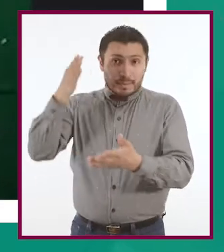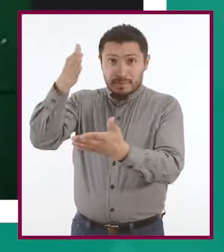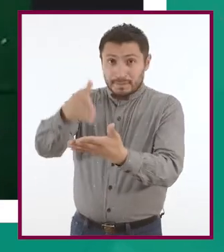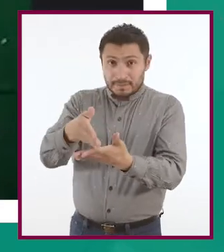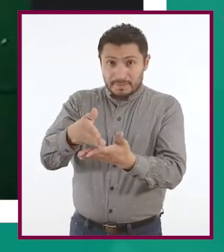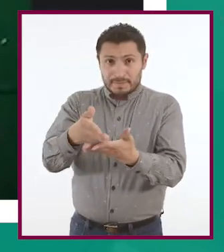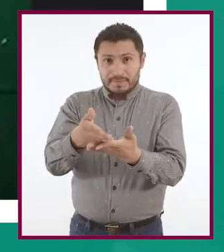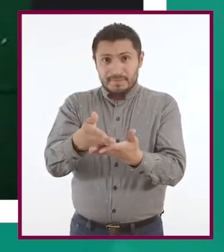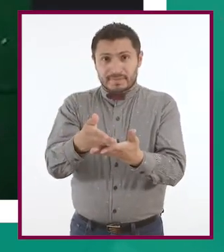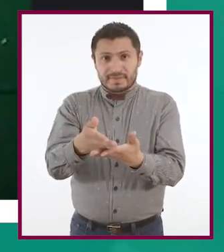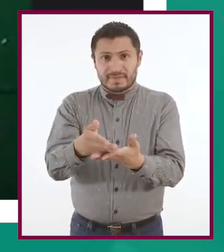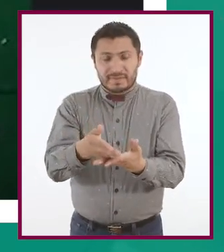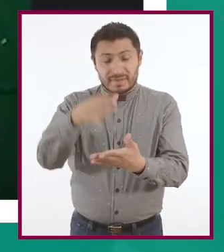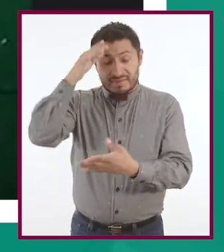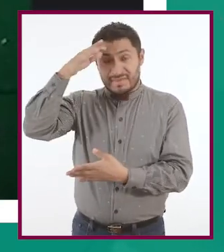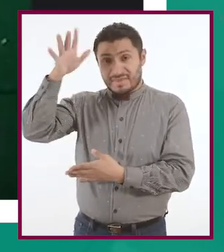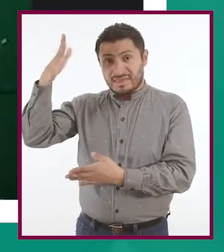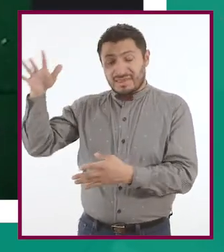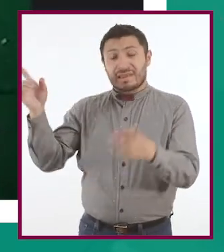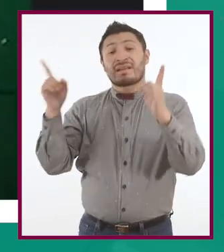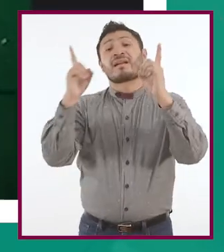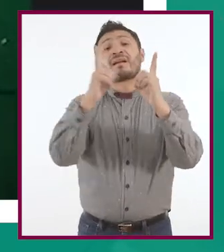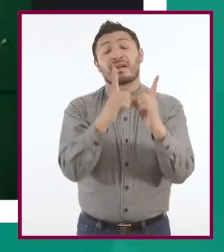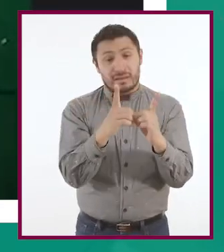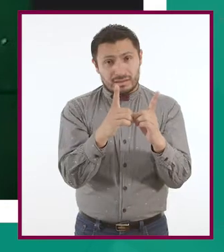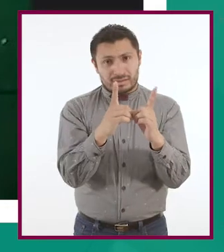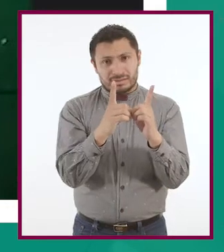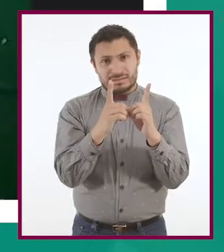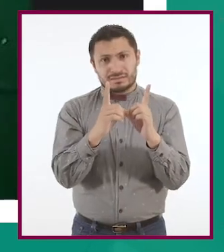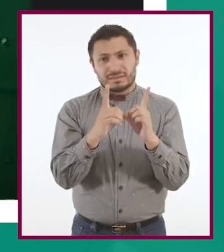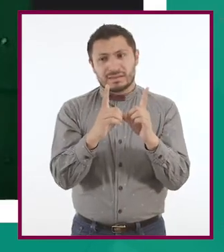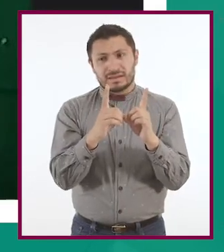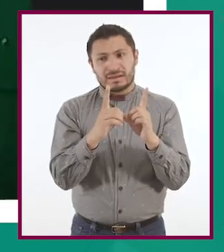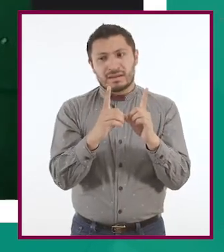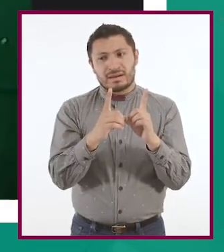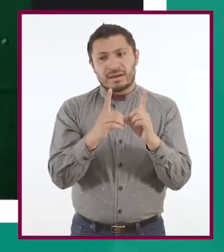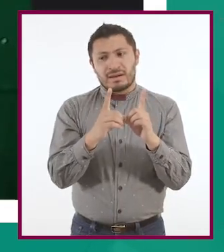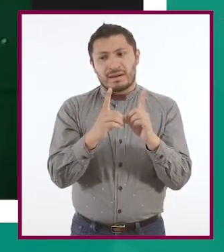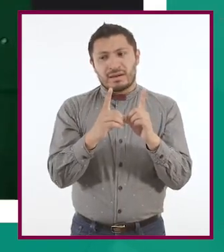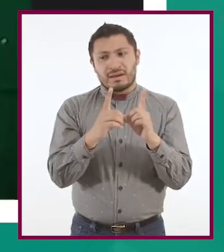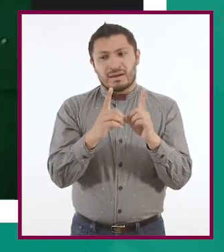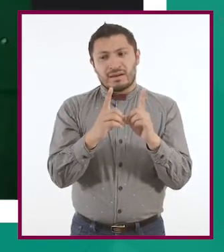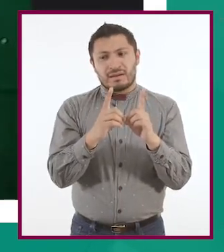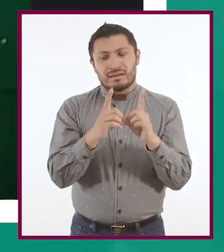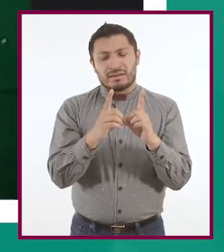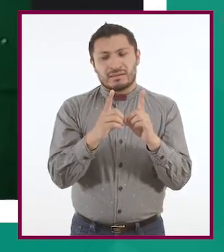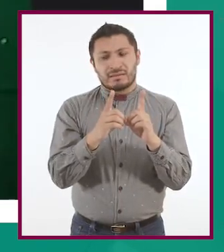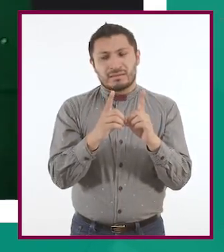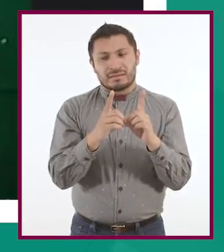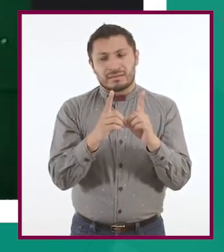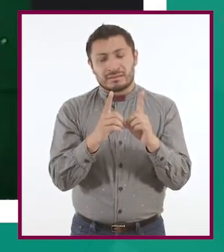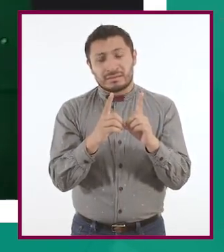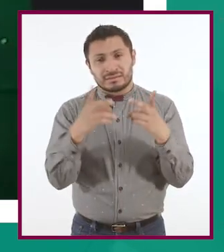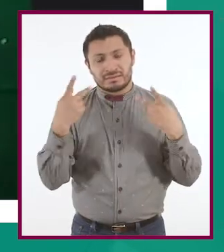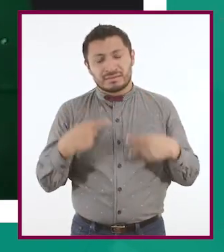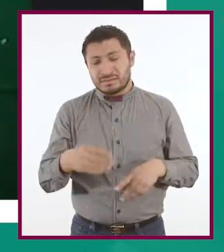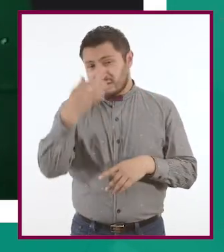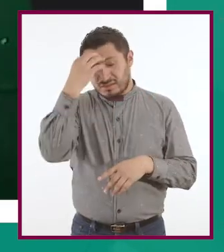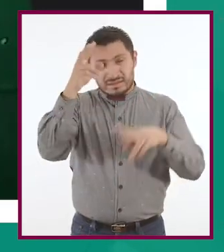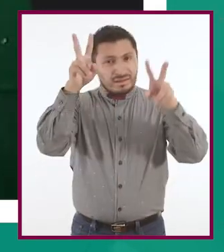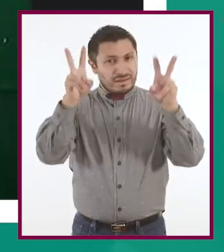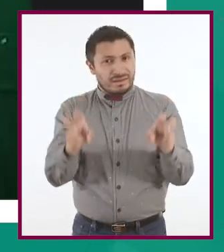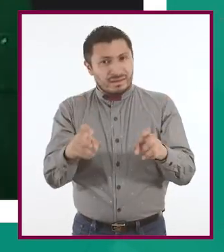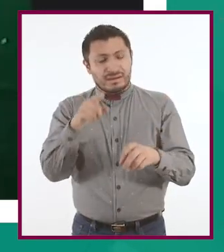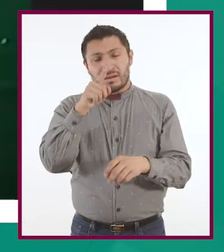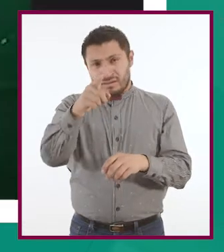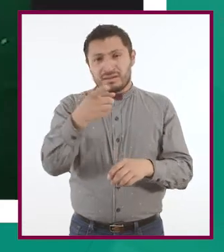un adulto a un a un a lo que conozca decir esto y pues